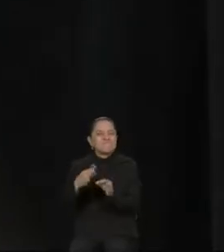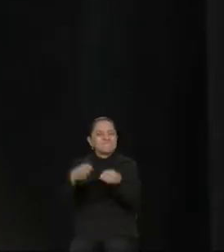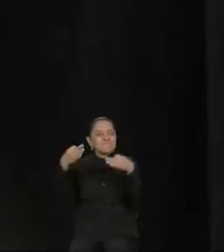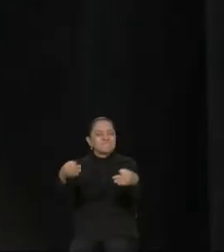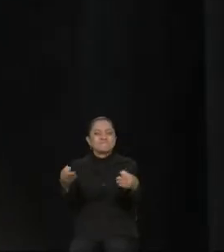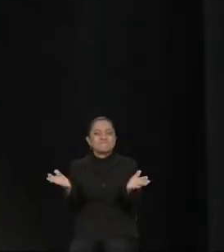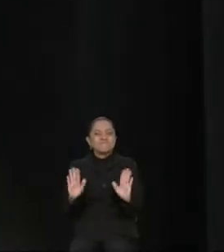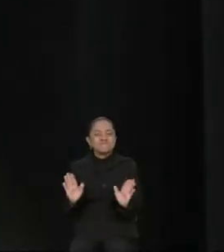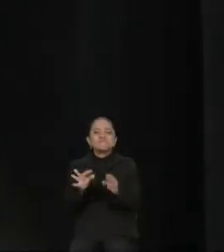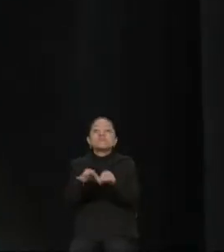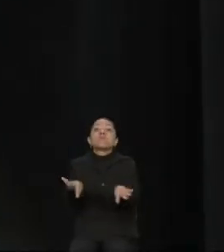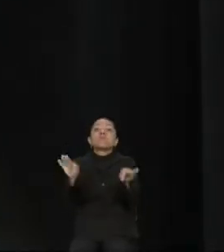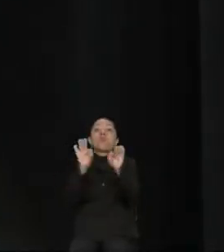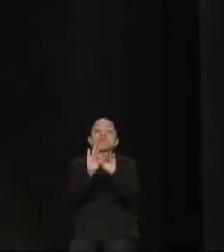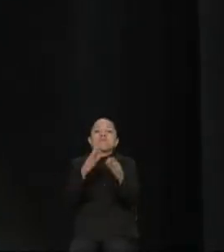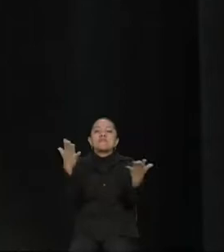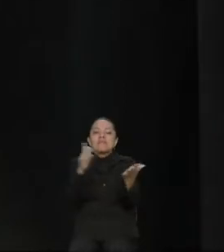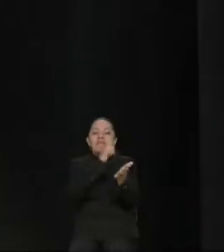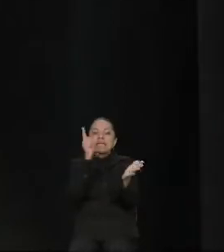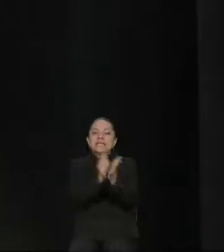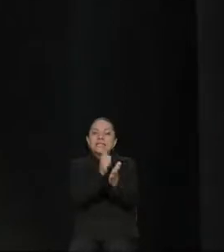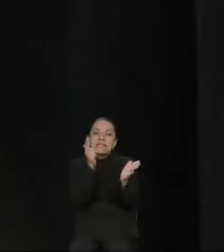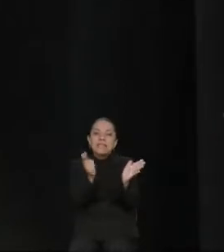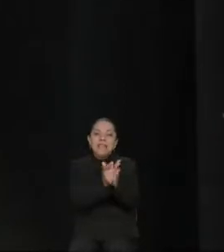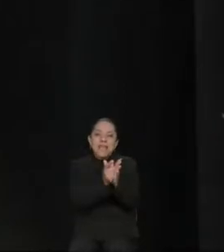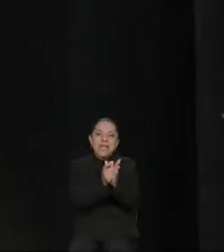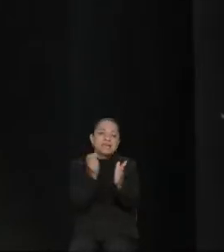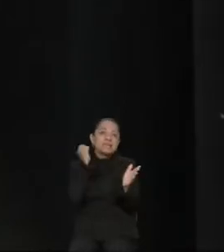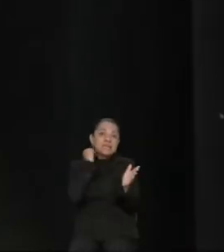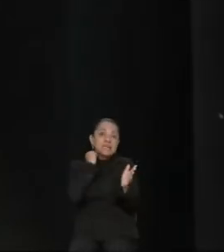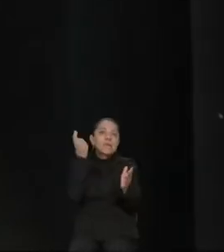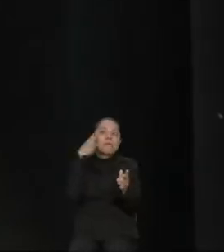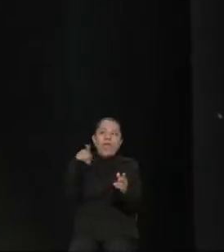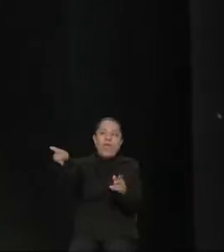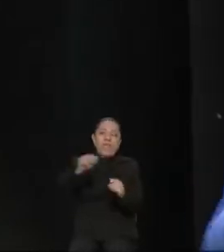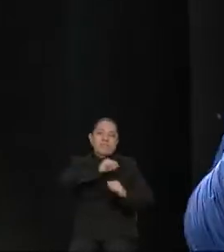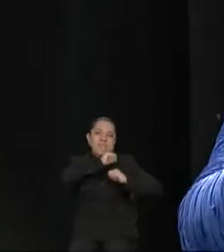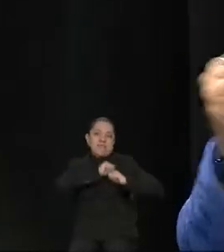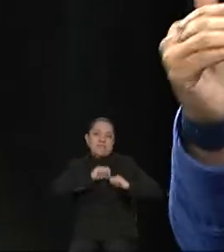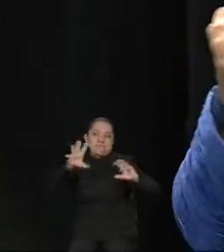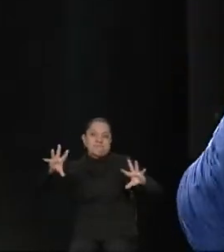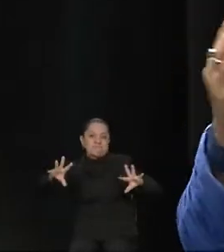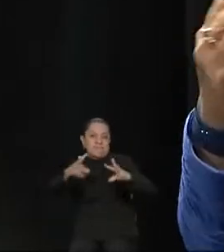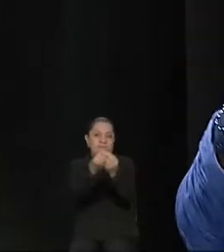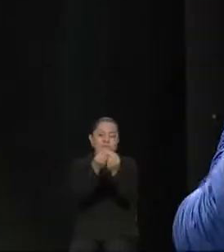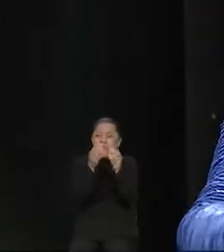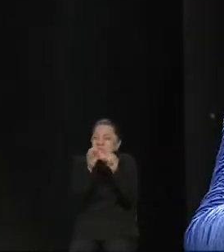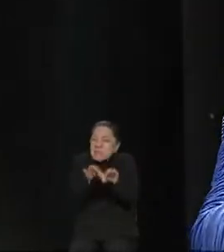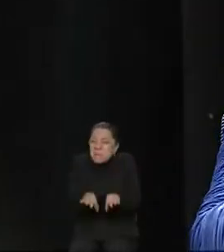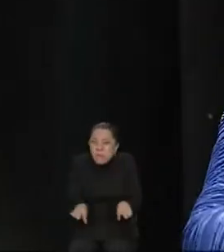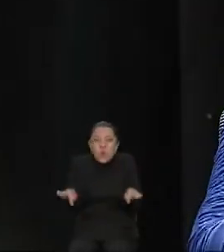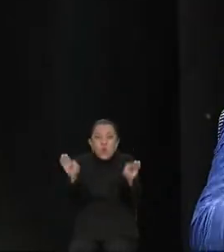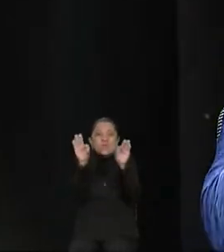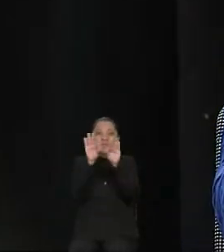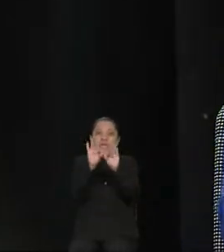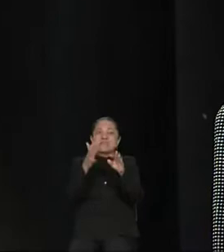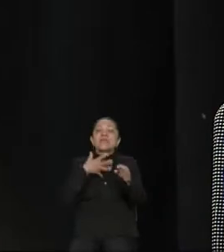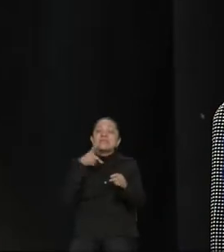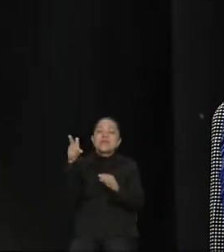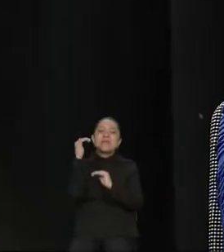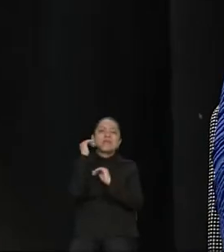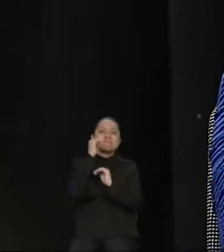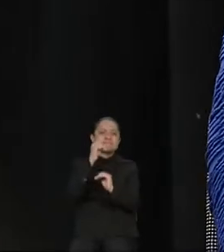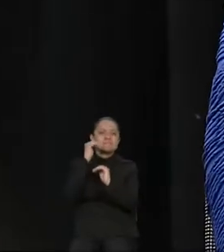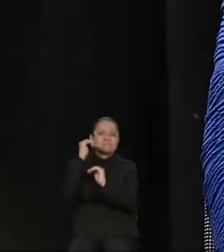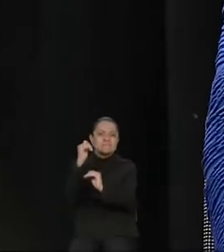que legislemos para darles la facultad de ser coercitivas. Es importantísimo que tengan algunas medidas también de apremio para